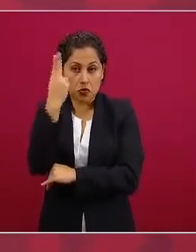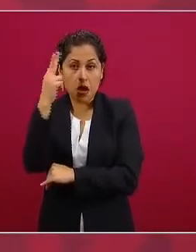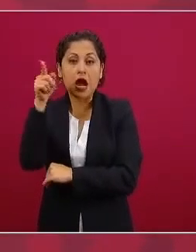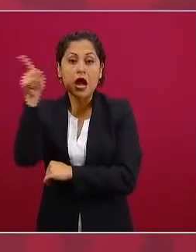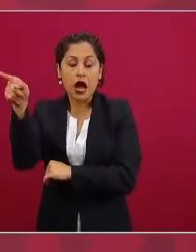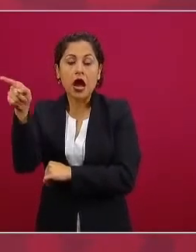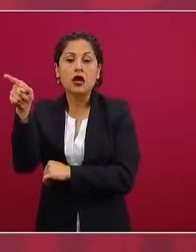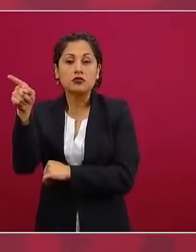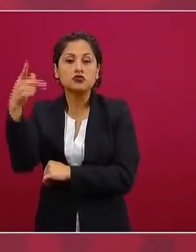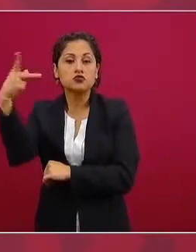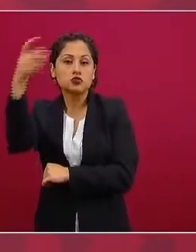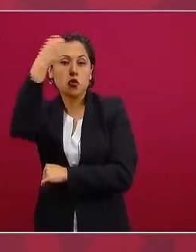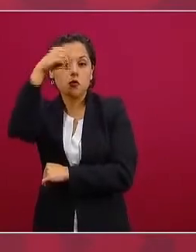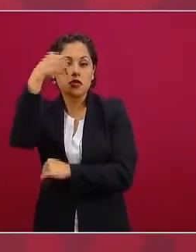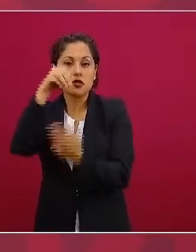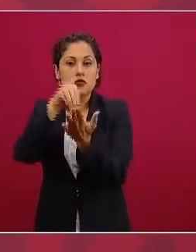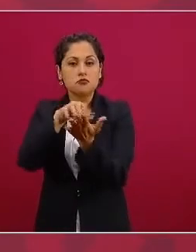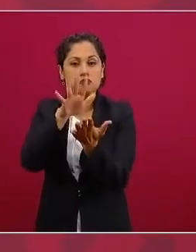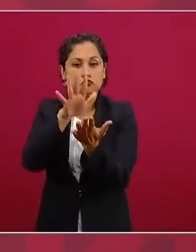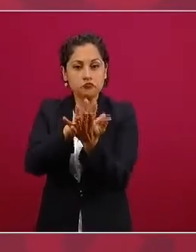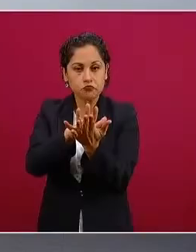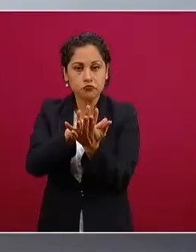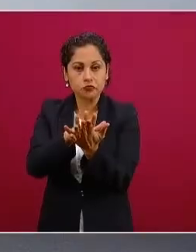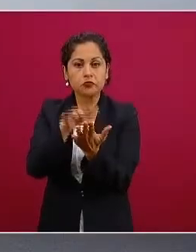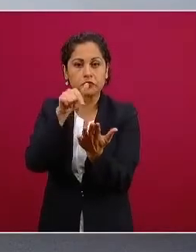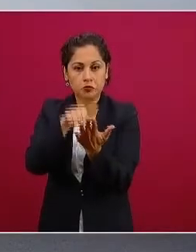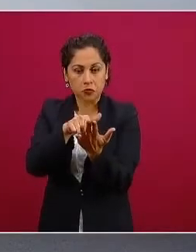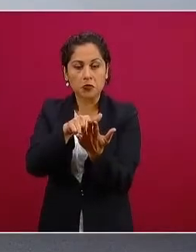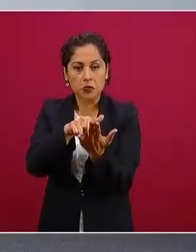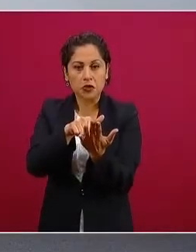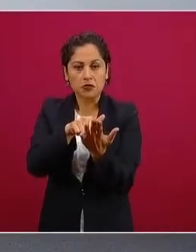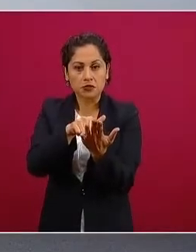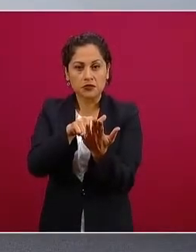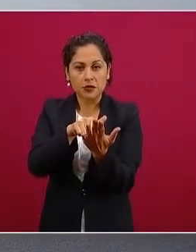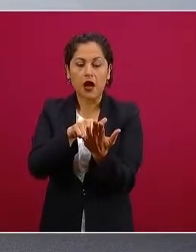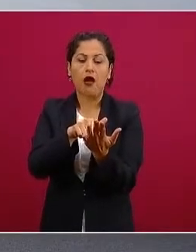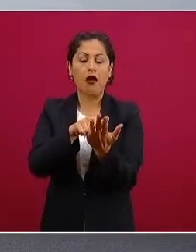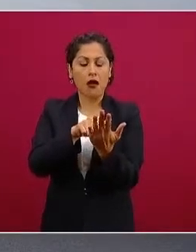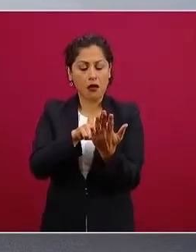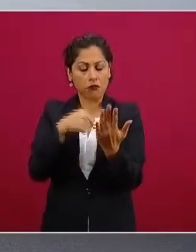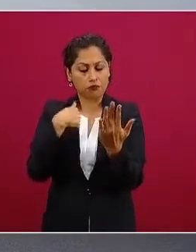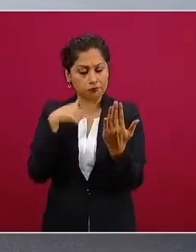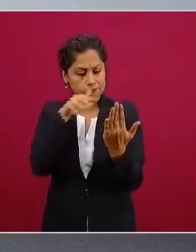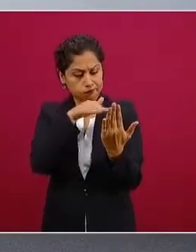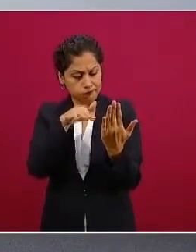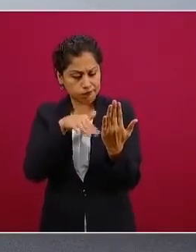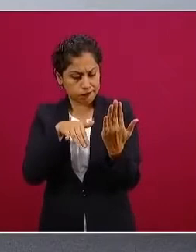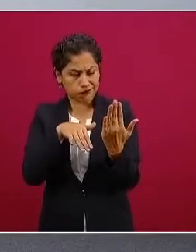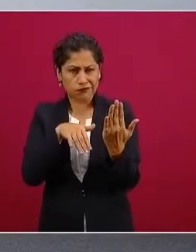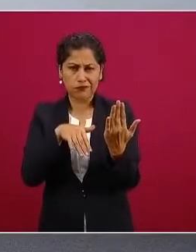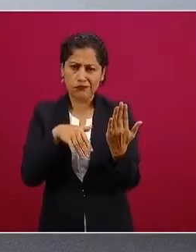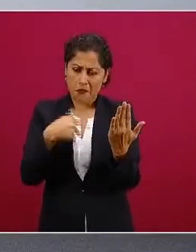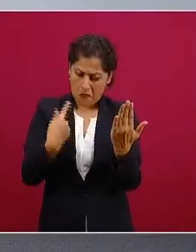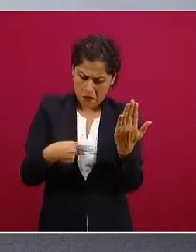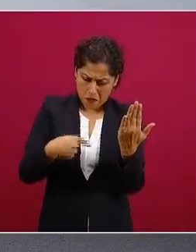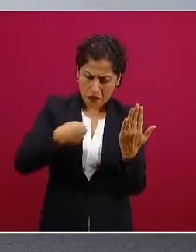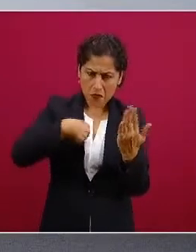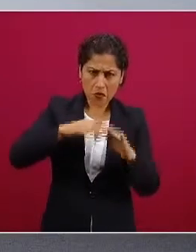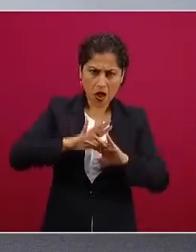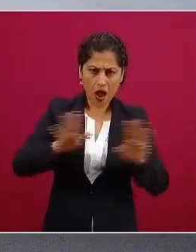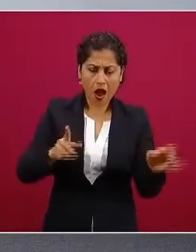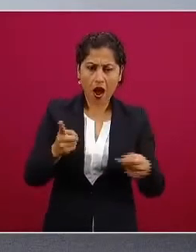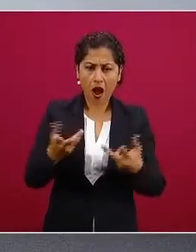hemos venido aplicando pero ya hay en varias partes del mundo